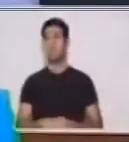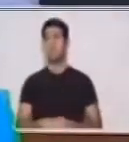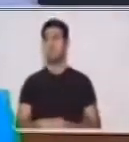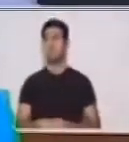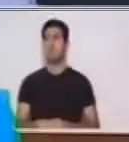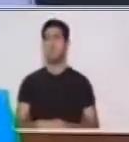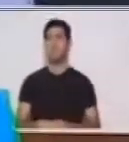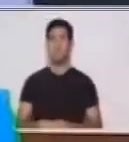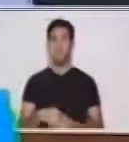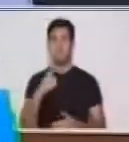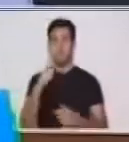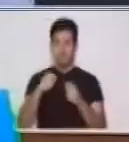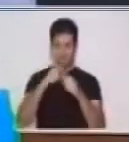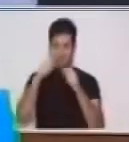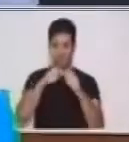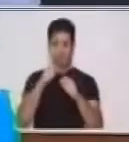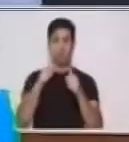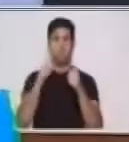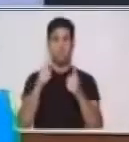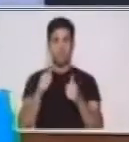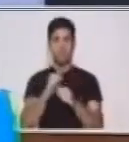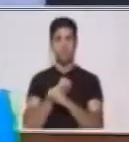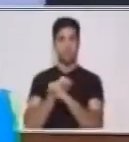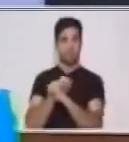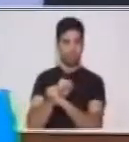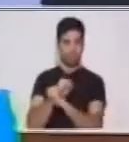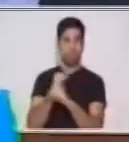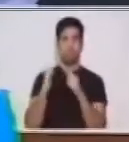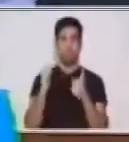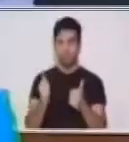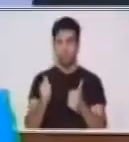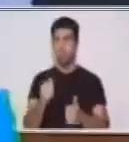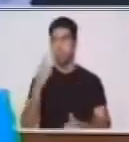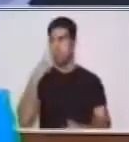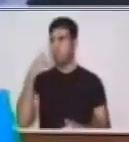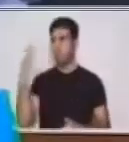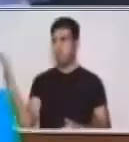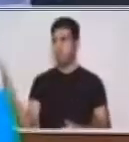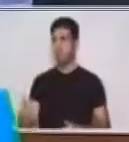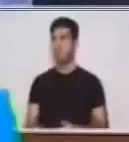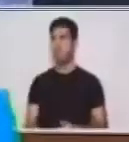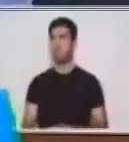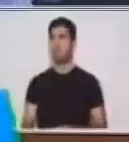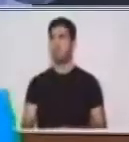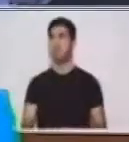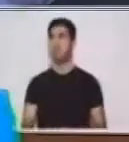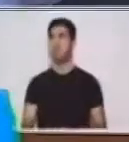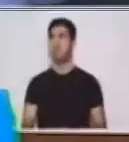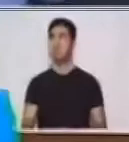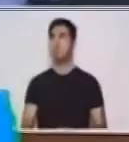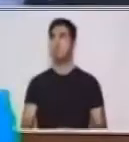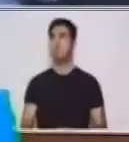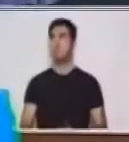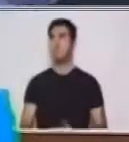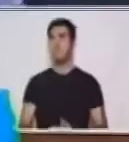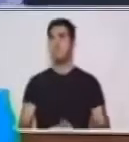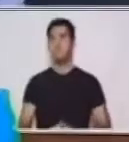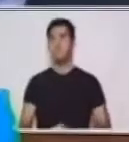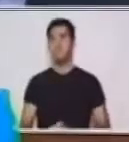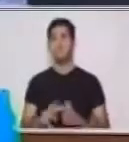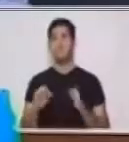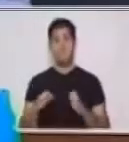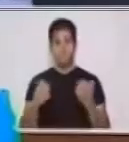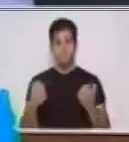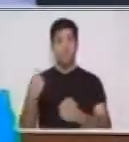para que no se nos vaya a estar jugando la figura. Entonces, es importante, ¿verdad? Que nos